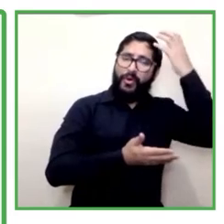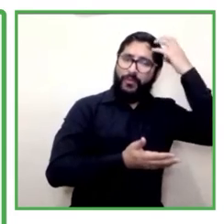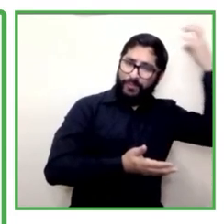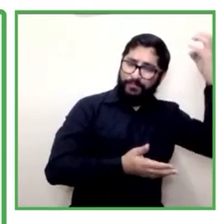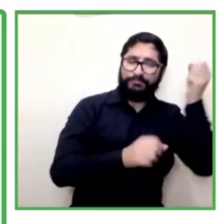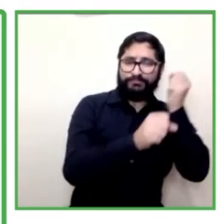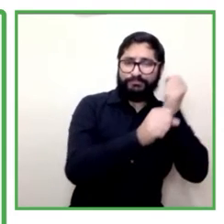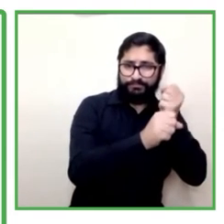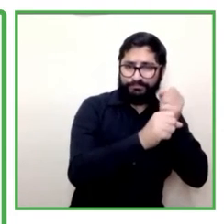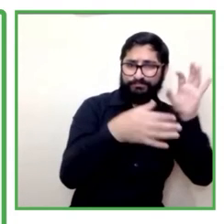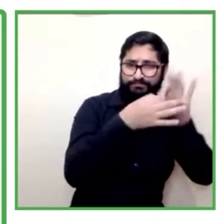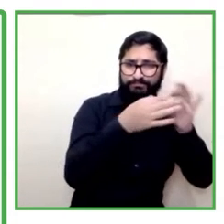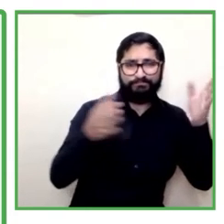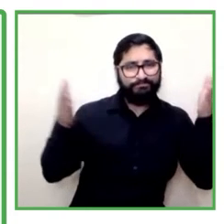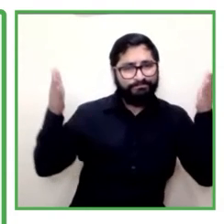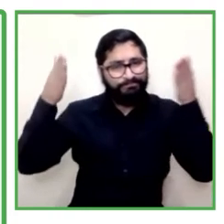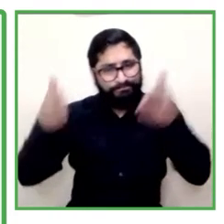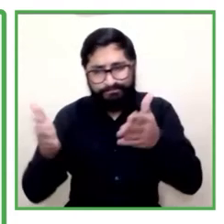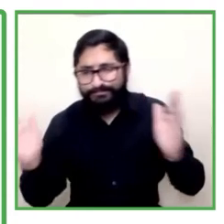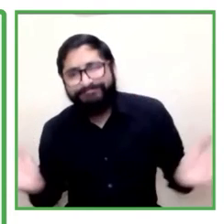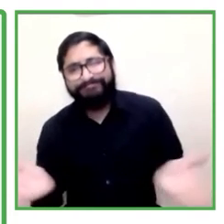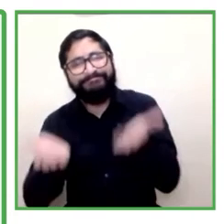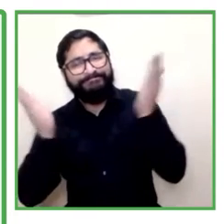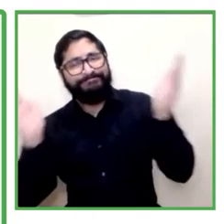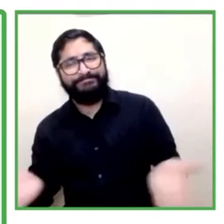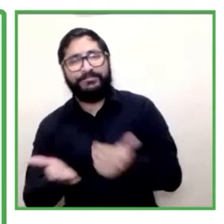nuestra población muchas gracias Alicia